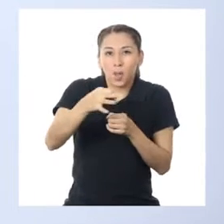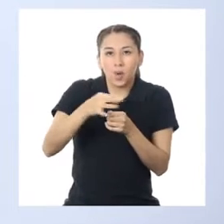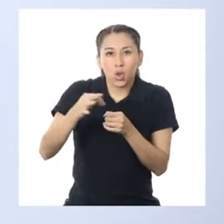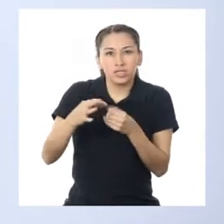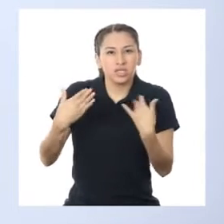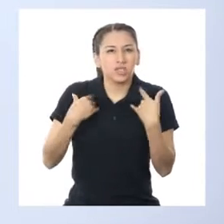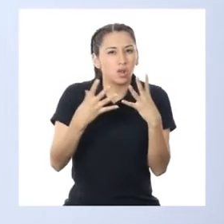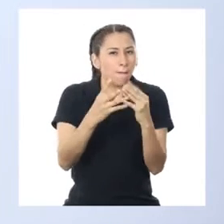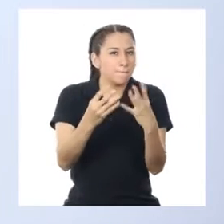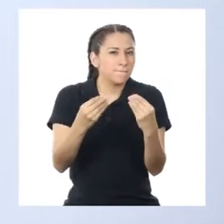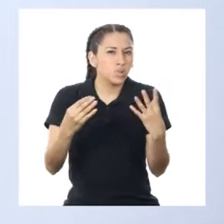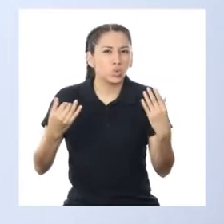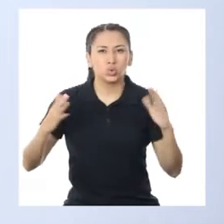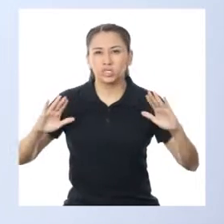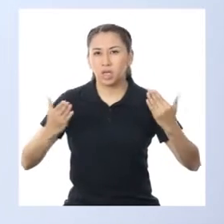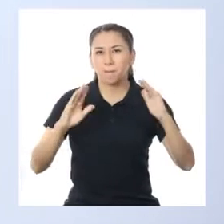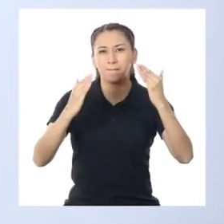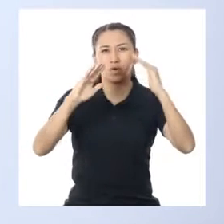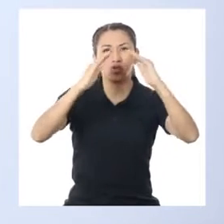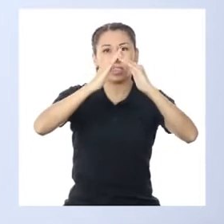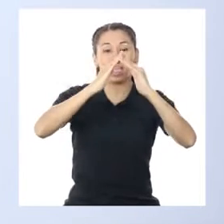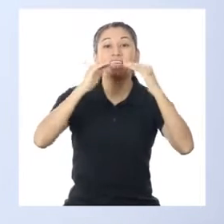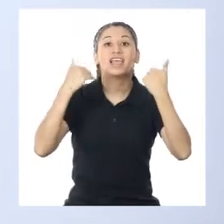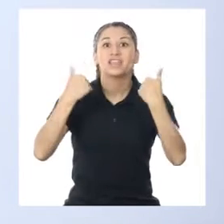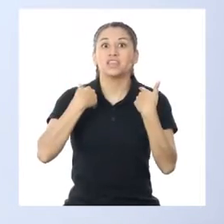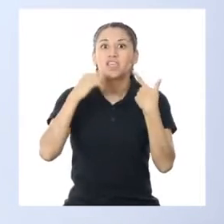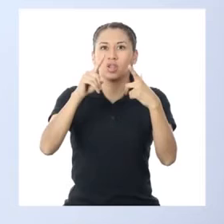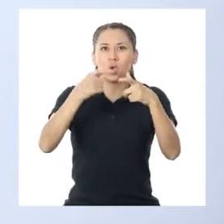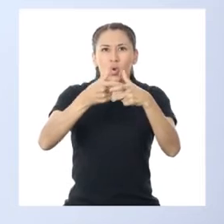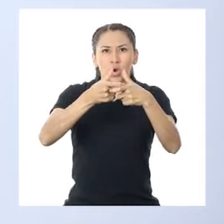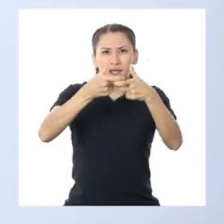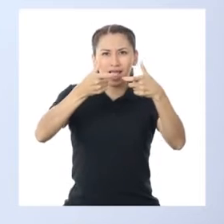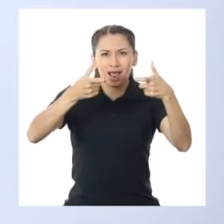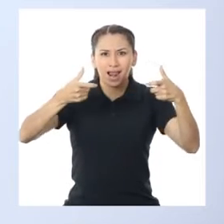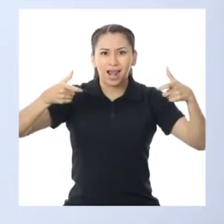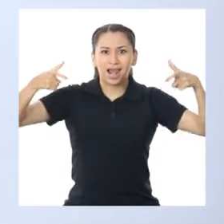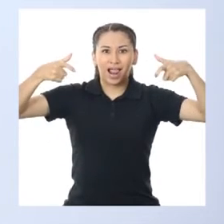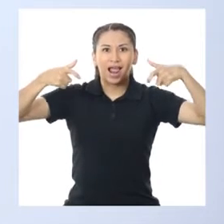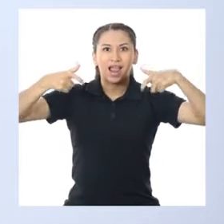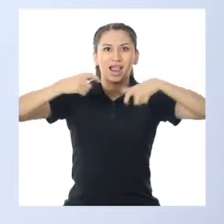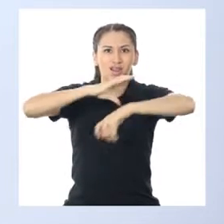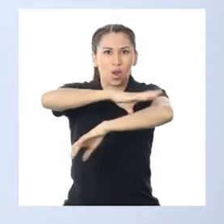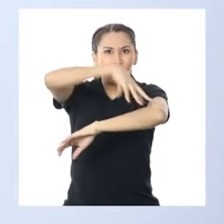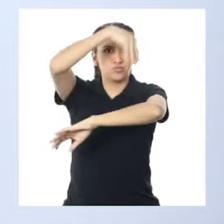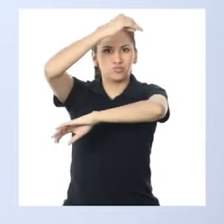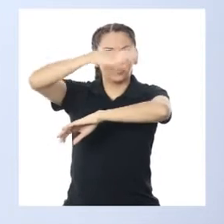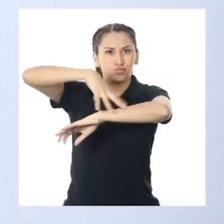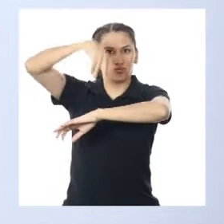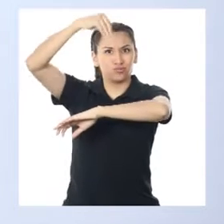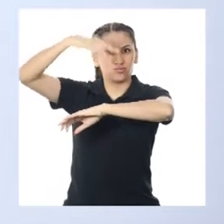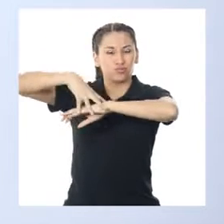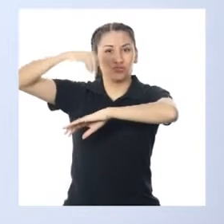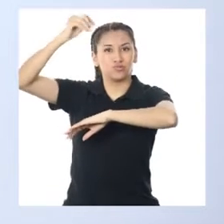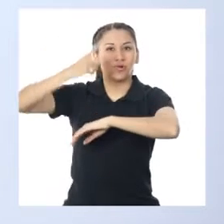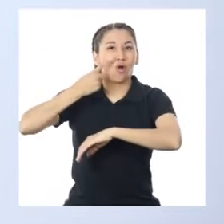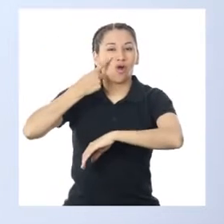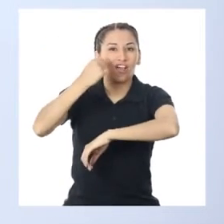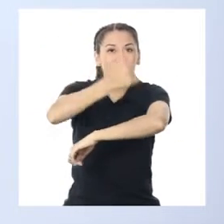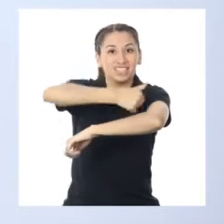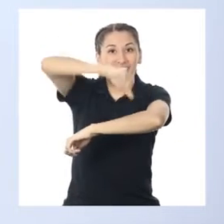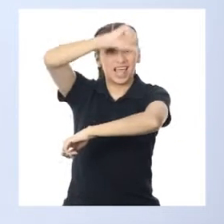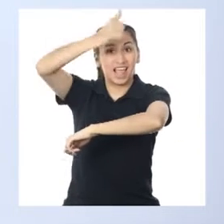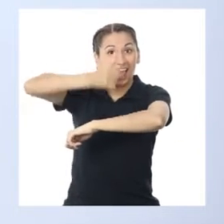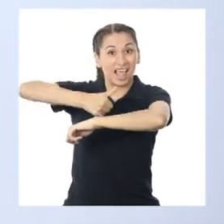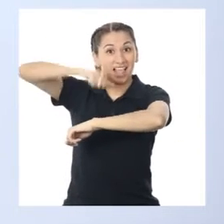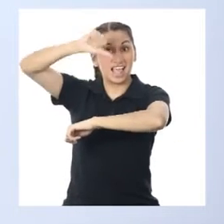montañas y todas conforman una larga cadena montañosa, conocida como la cordillera de los Andes,